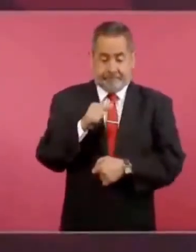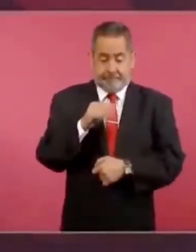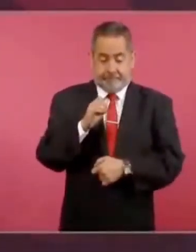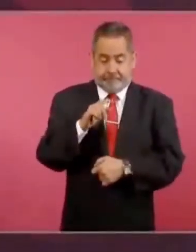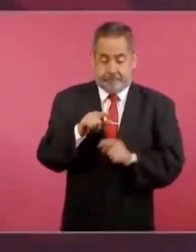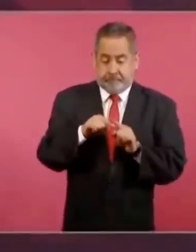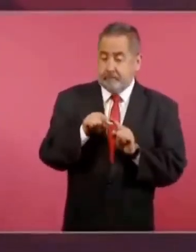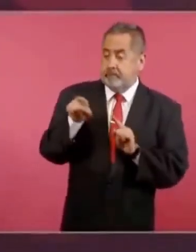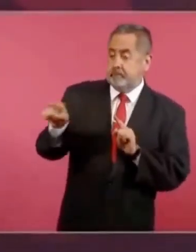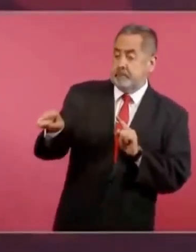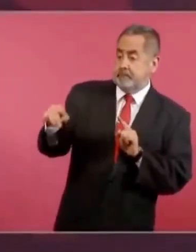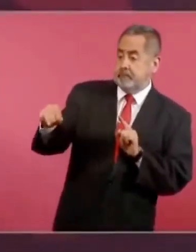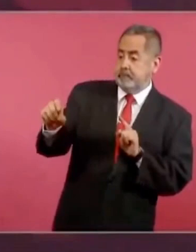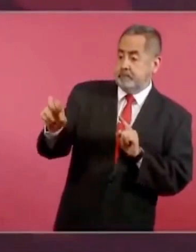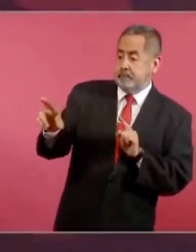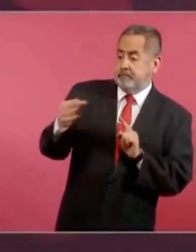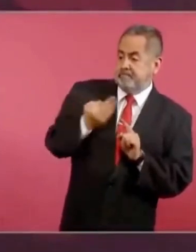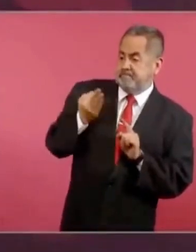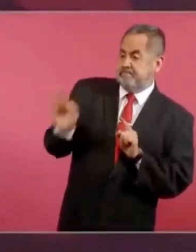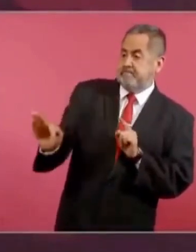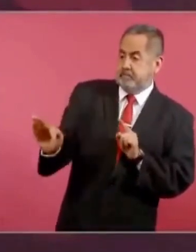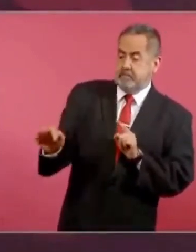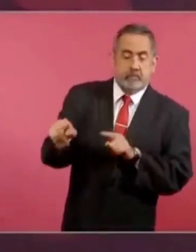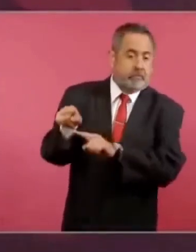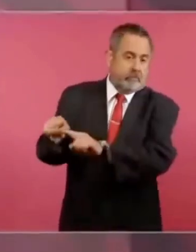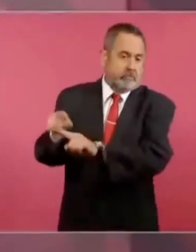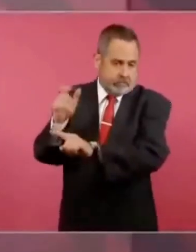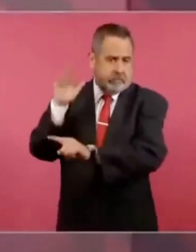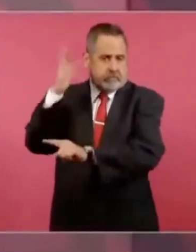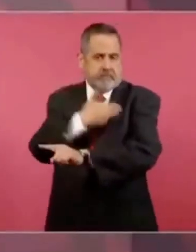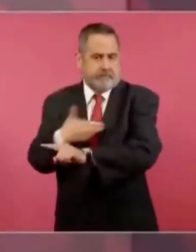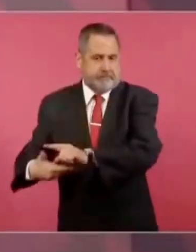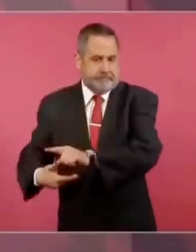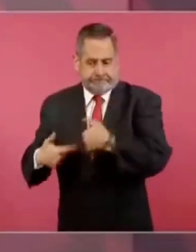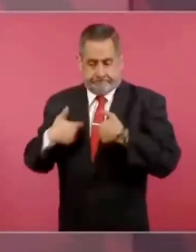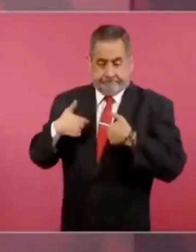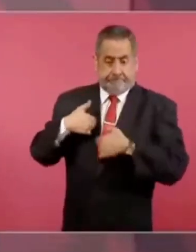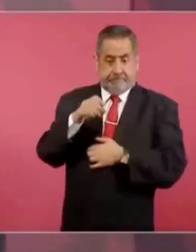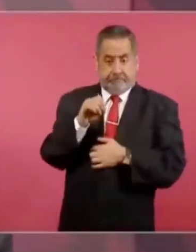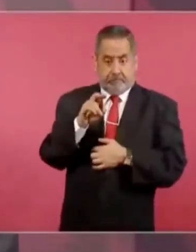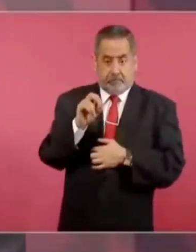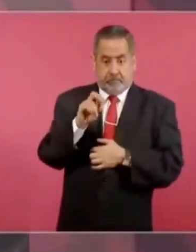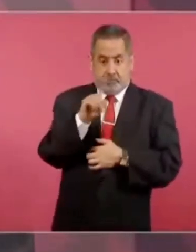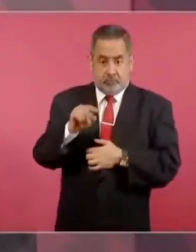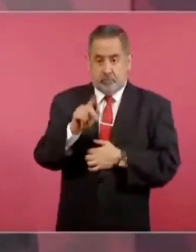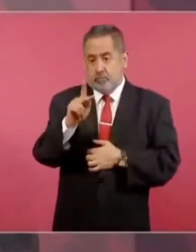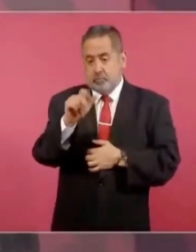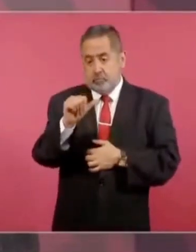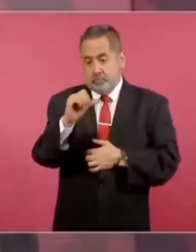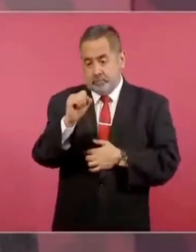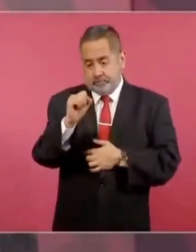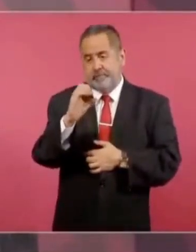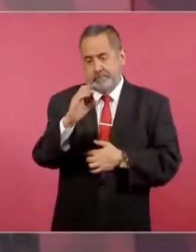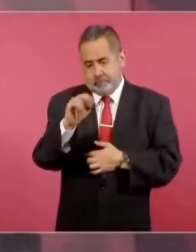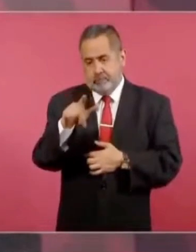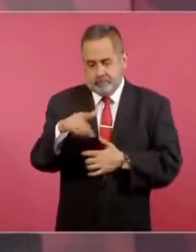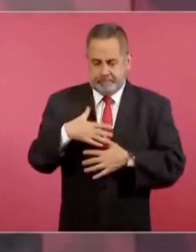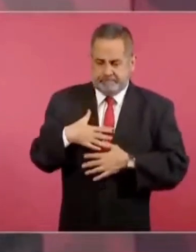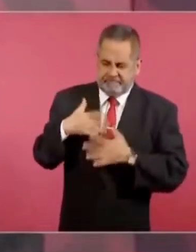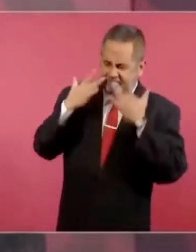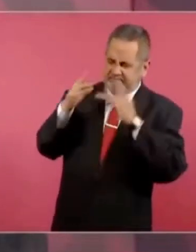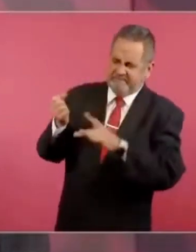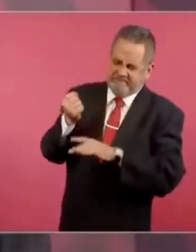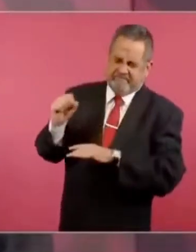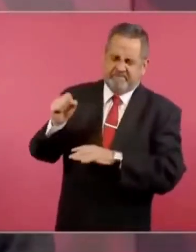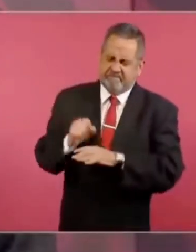en la presidencia Madero, Orozco se revela, el presidente Madero